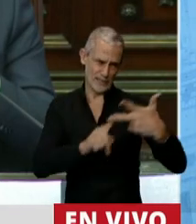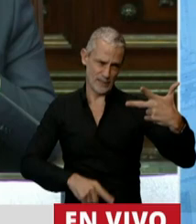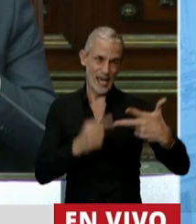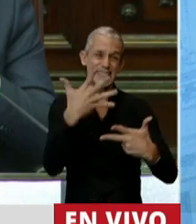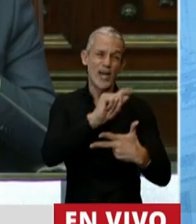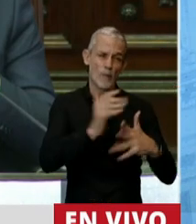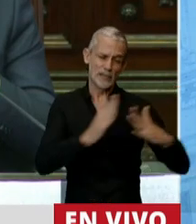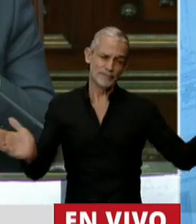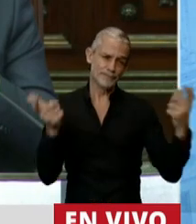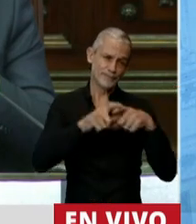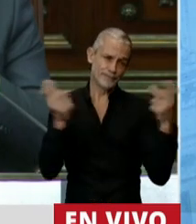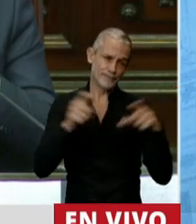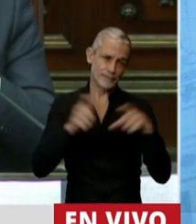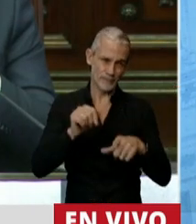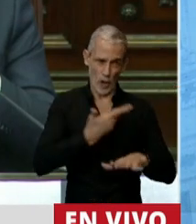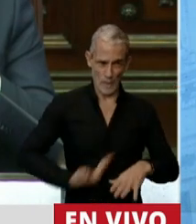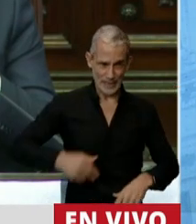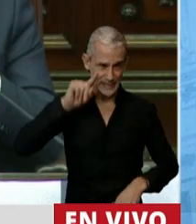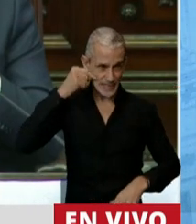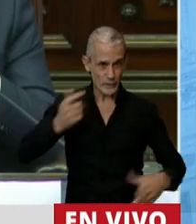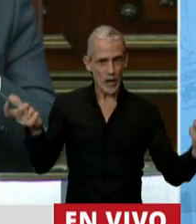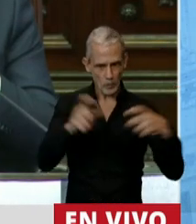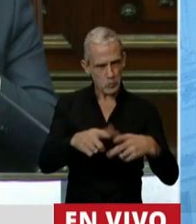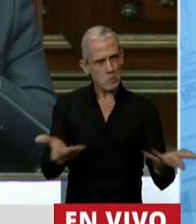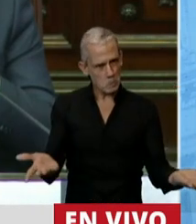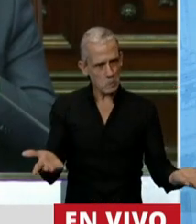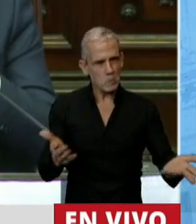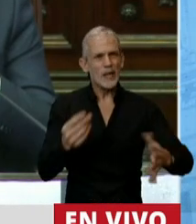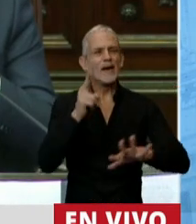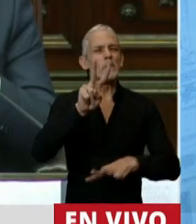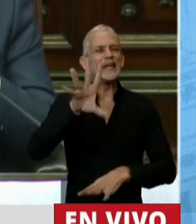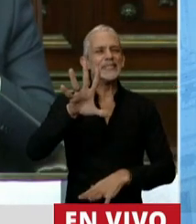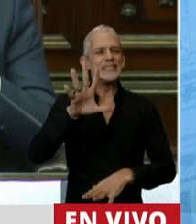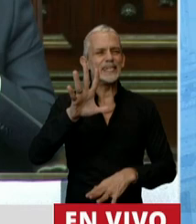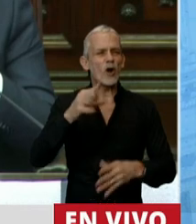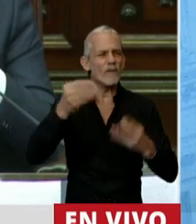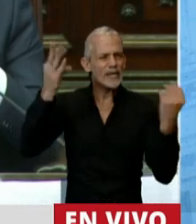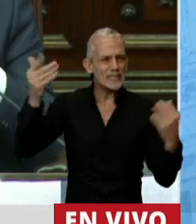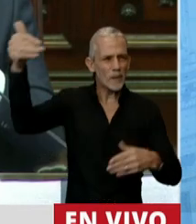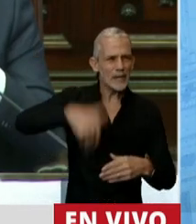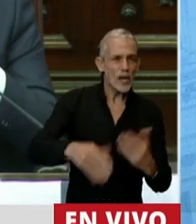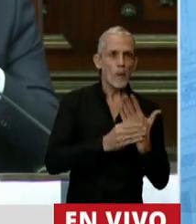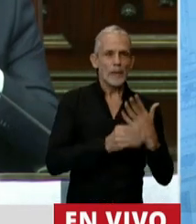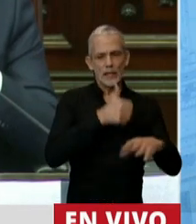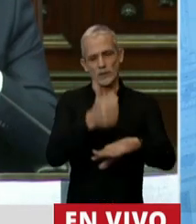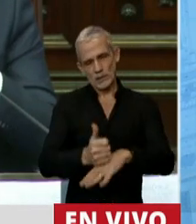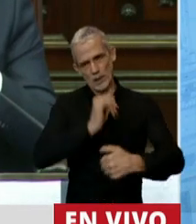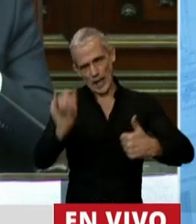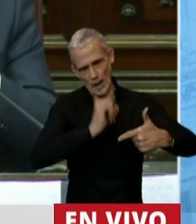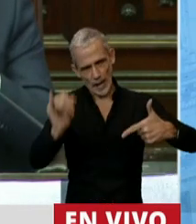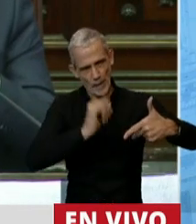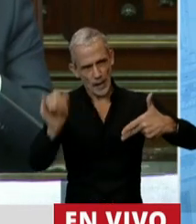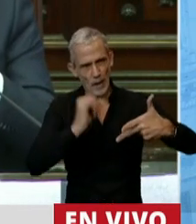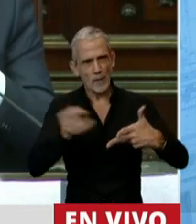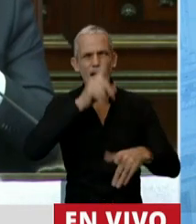con el Presidente de la Nación Argentina. vinieron más de 25 veces Ministros y Ministras a explicar cada una de las